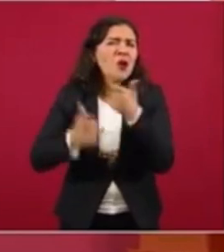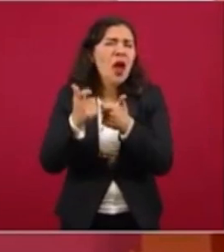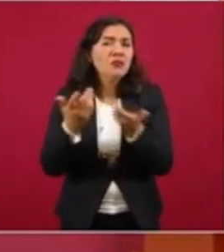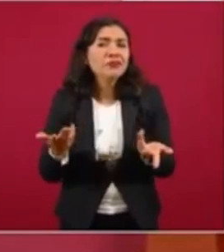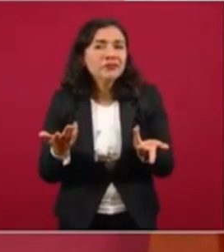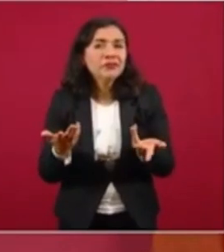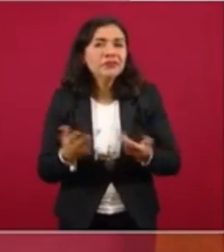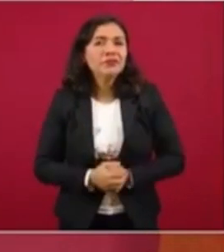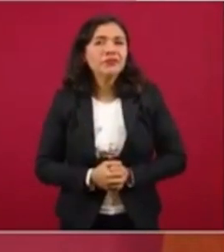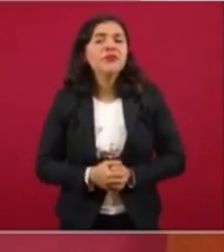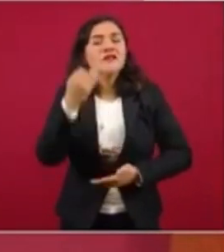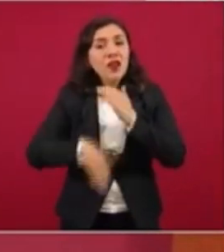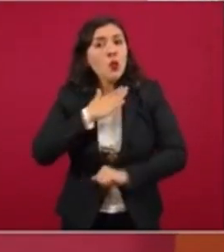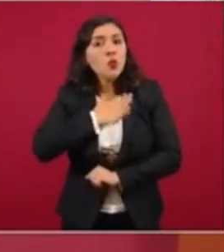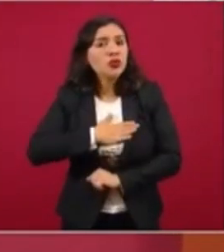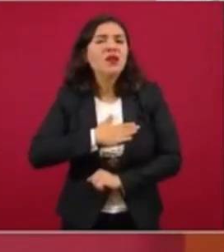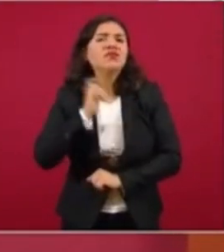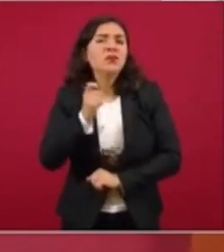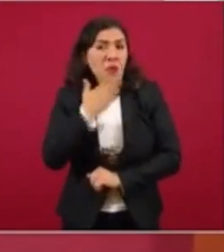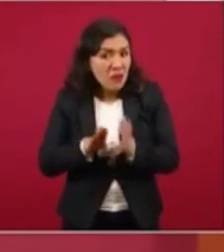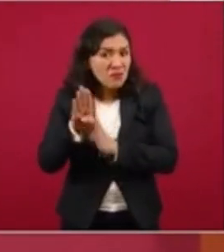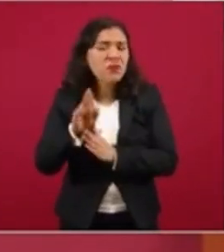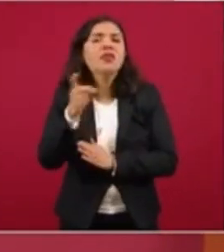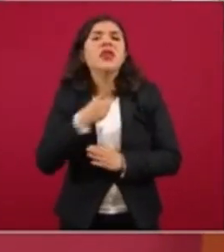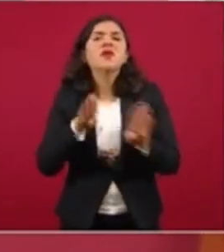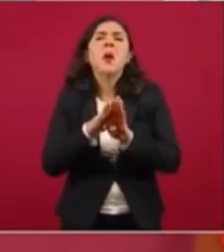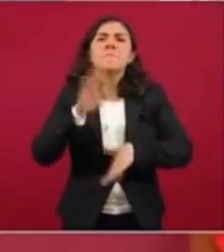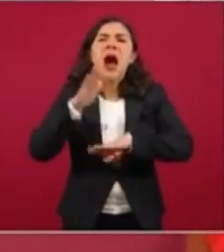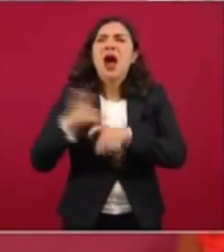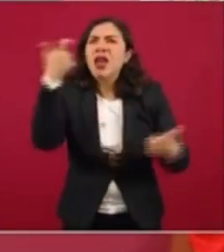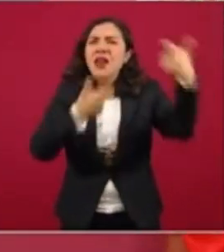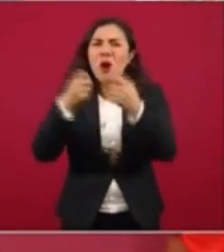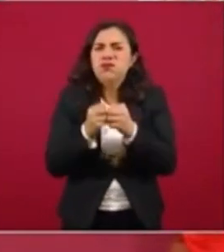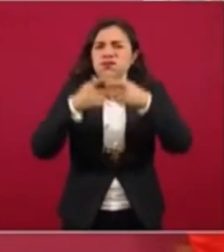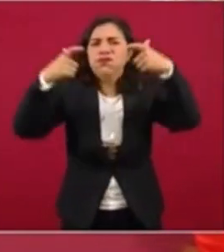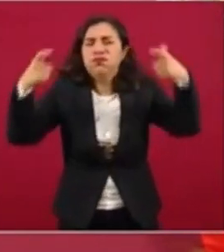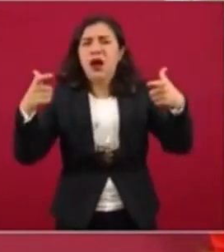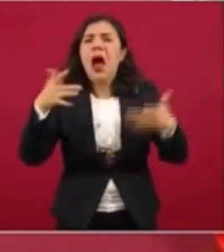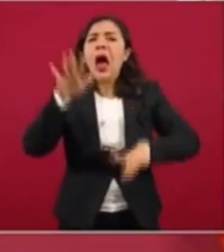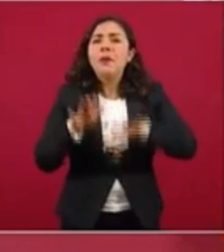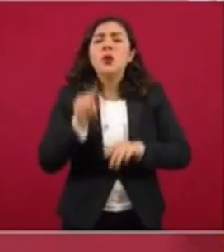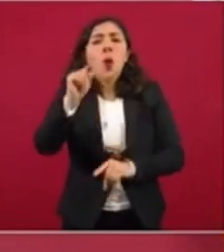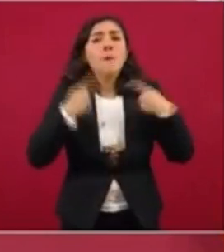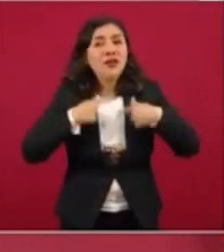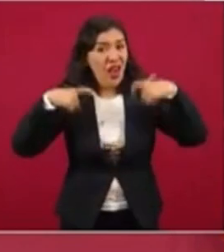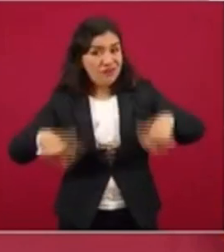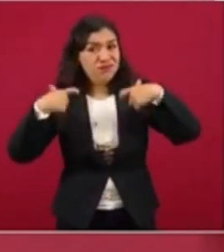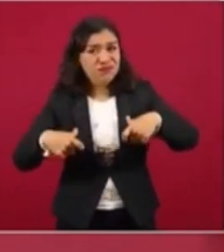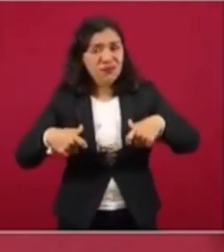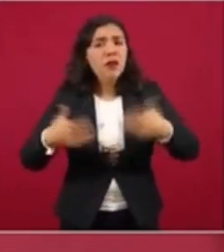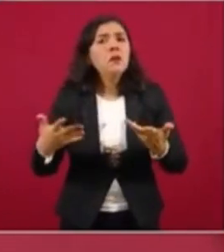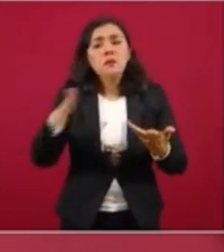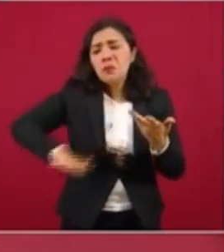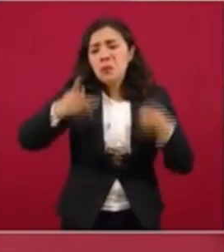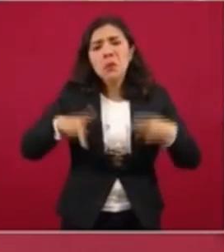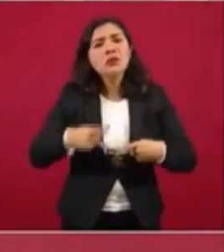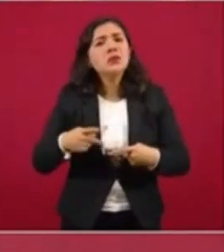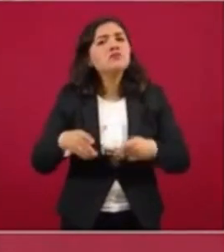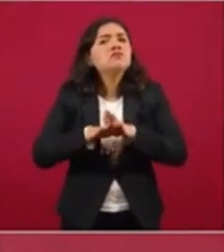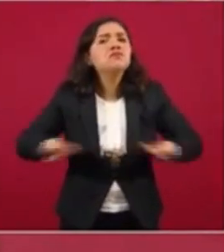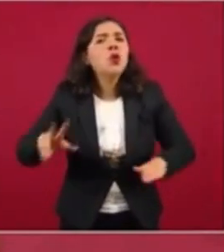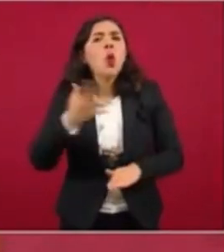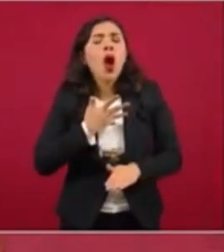sin justicia ese reproceso, esa acumulación nada más de dinero, muchas veces en unas pantas manos y el pueblo sigue